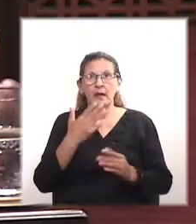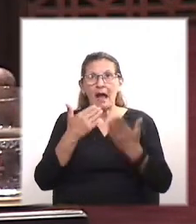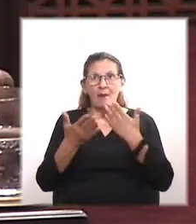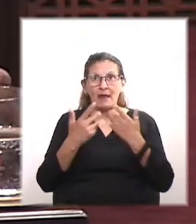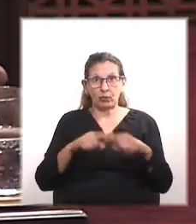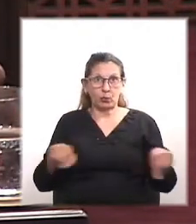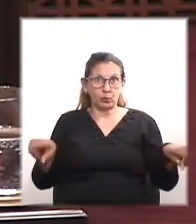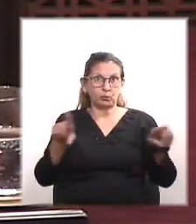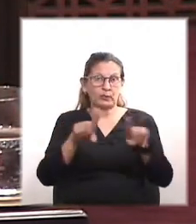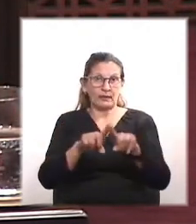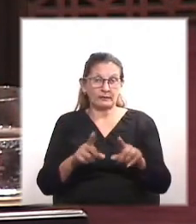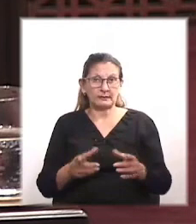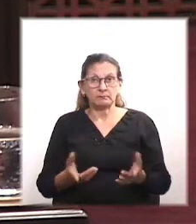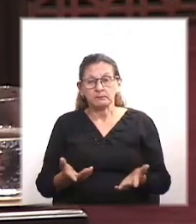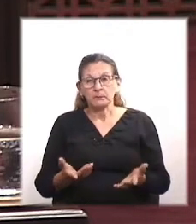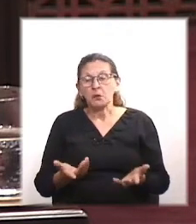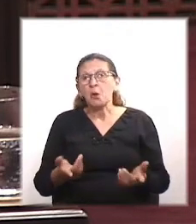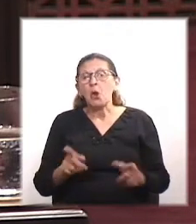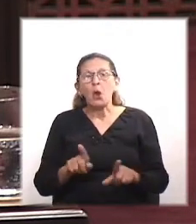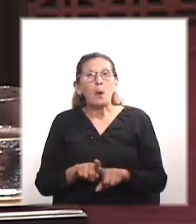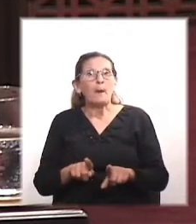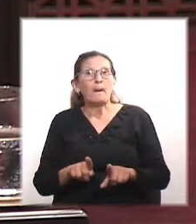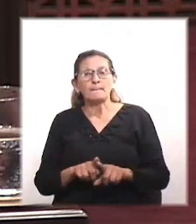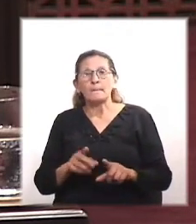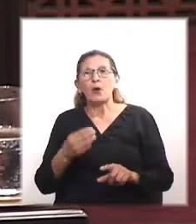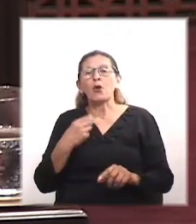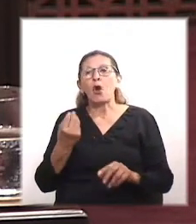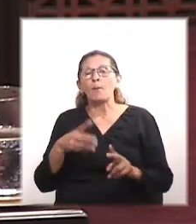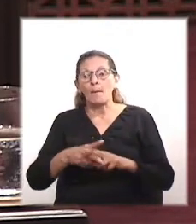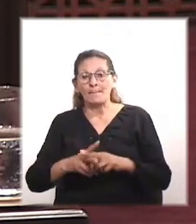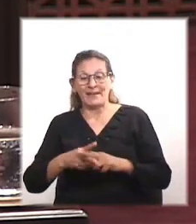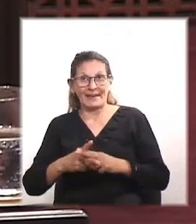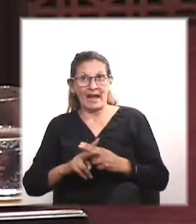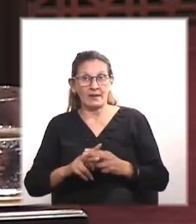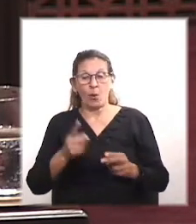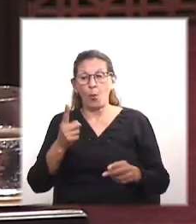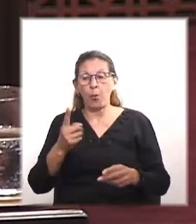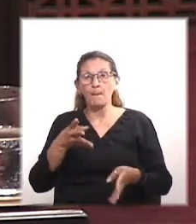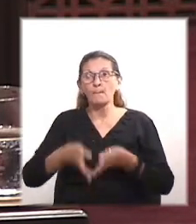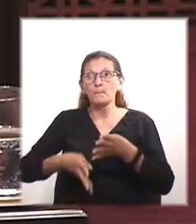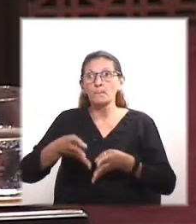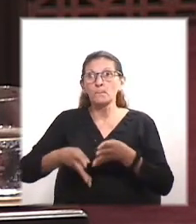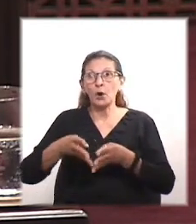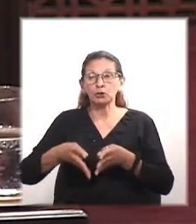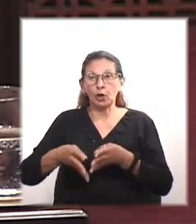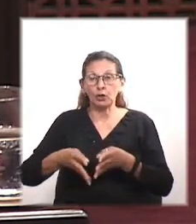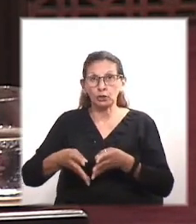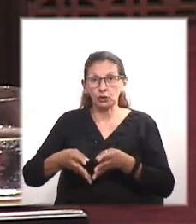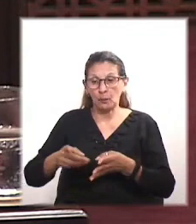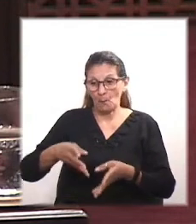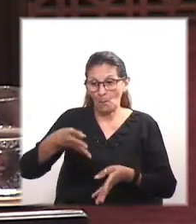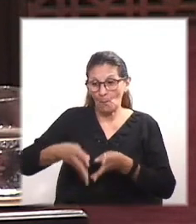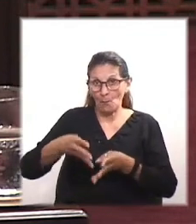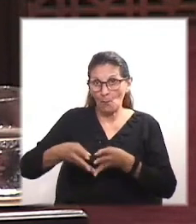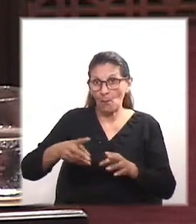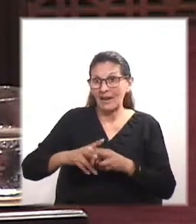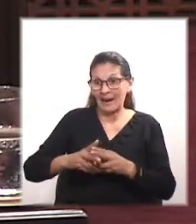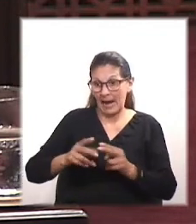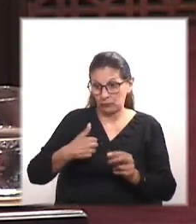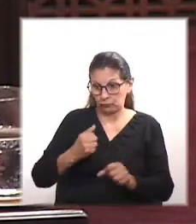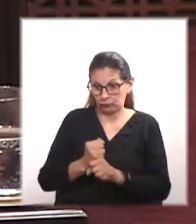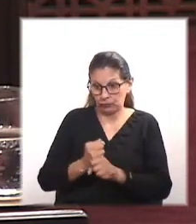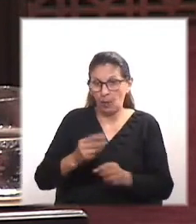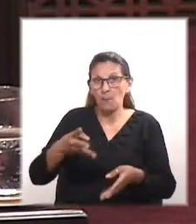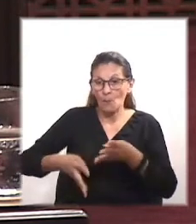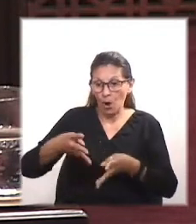Conversando con ustedes, como mecánico les puedo asegurar que un motor, muchas gracias, presidente. Como mecánico les puedo asegurar que